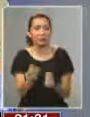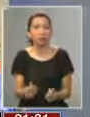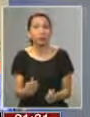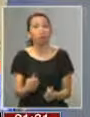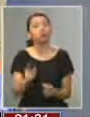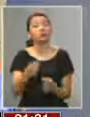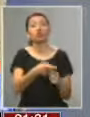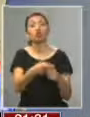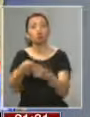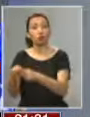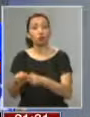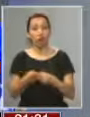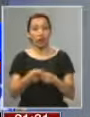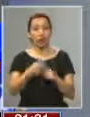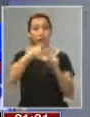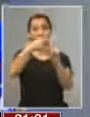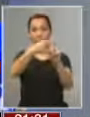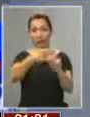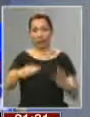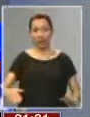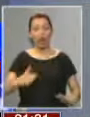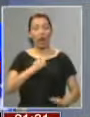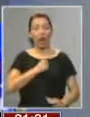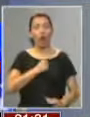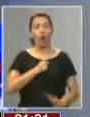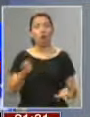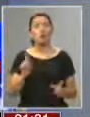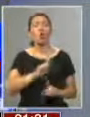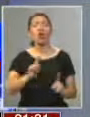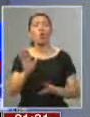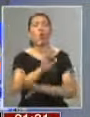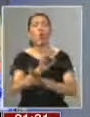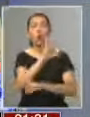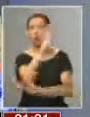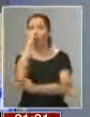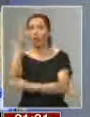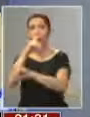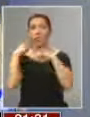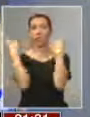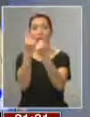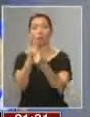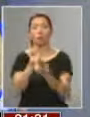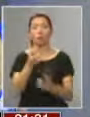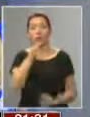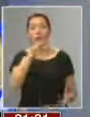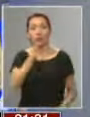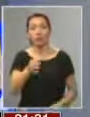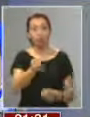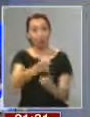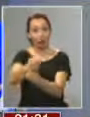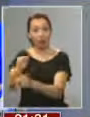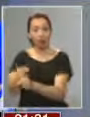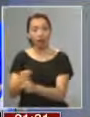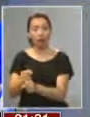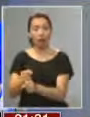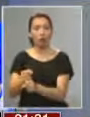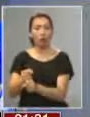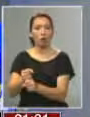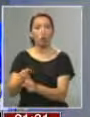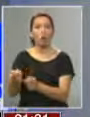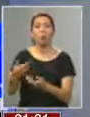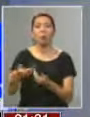doctrina social de la Iglesia Católica que enseña cómo no vamos a cuidar el medio ambiente, cómo no vamos a decirle hoy día que a los trabajadores nos tratan como